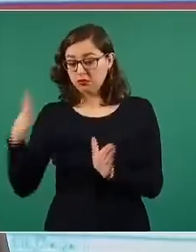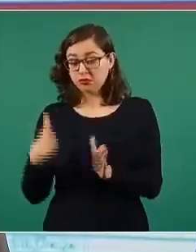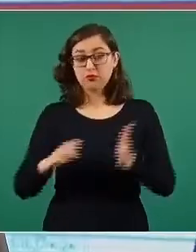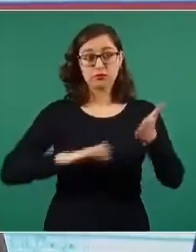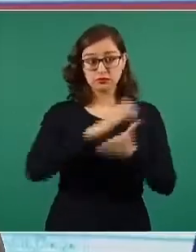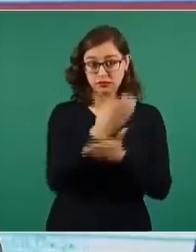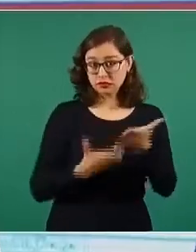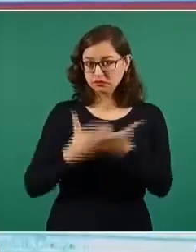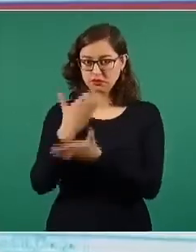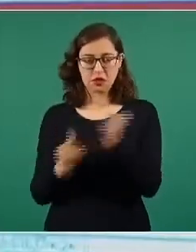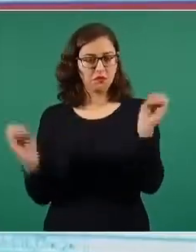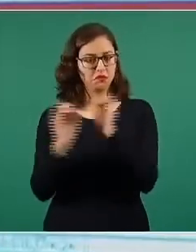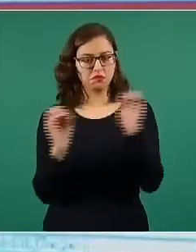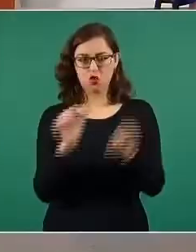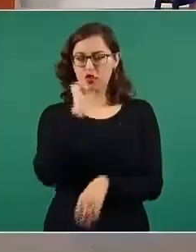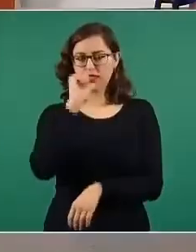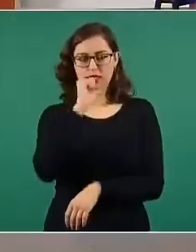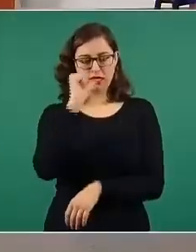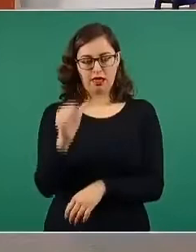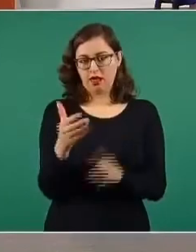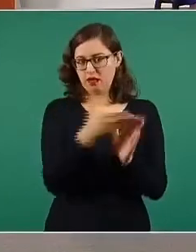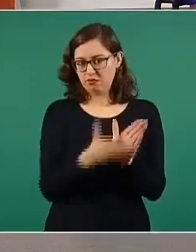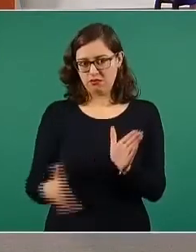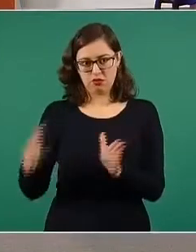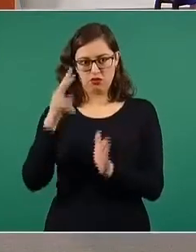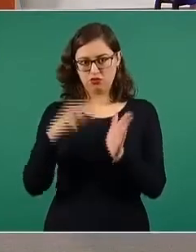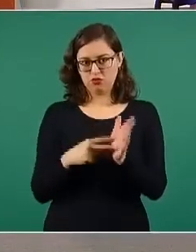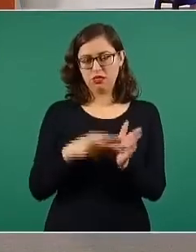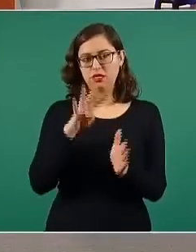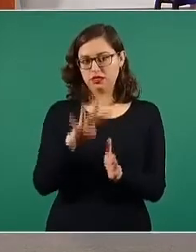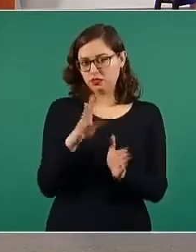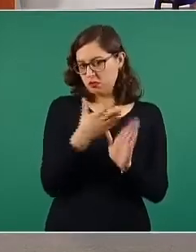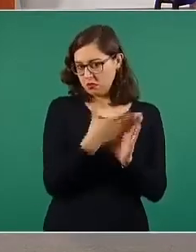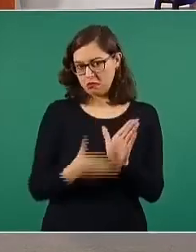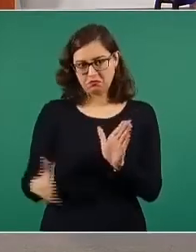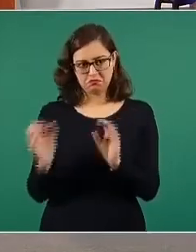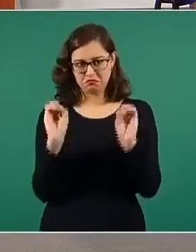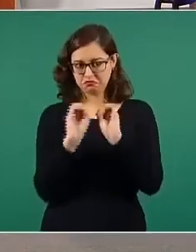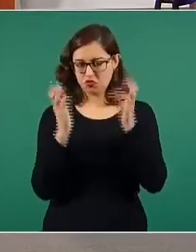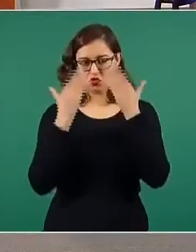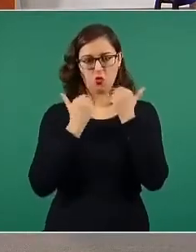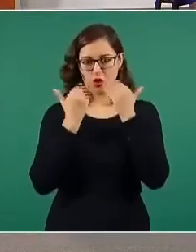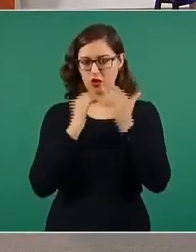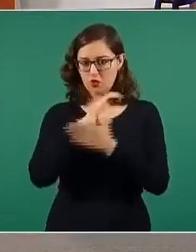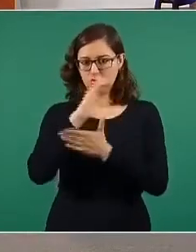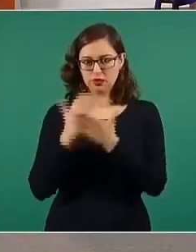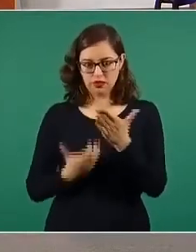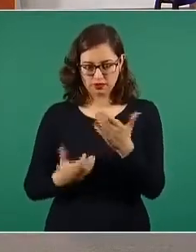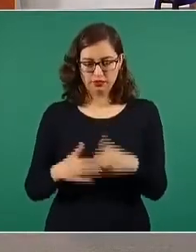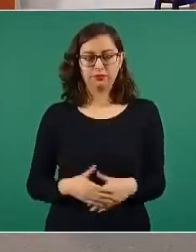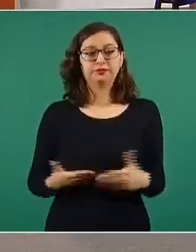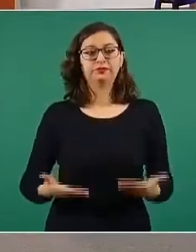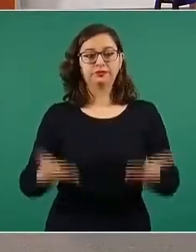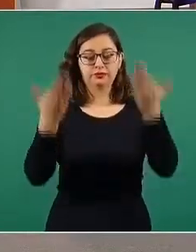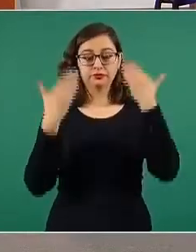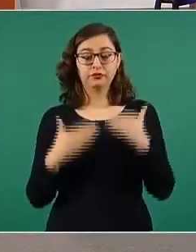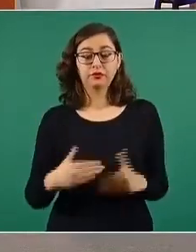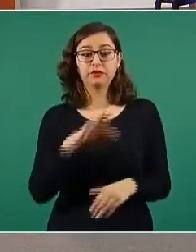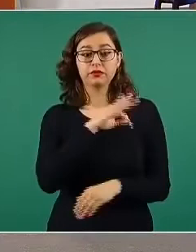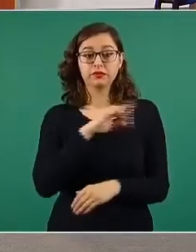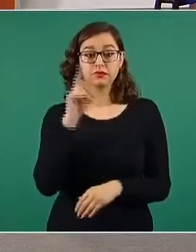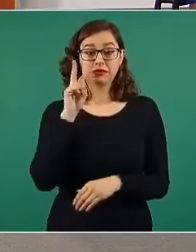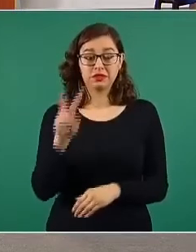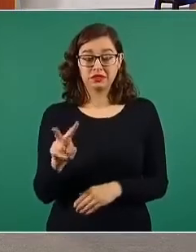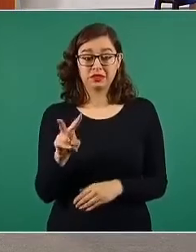grupos no han sido contratados por el Gobierno Federal. Adelante, por favor. Ese mapa se empieza a leer a partir del